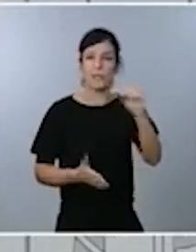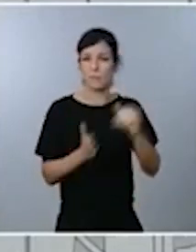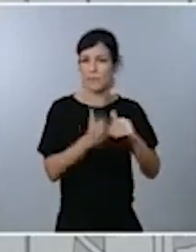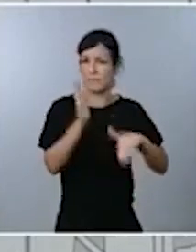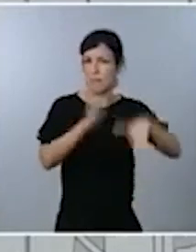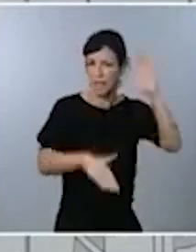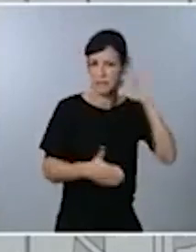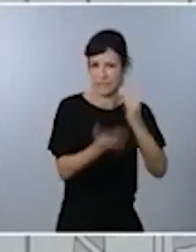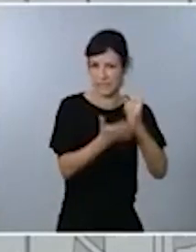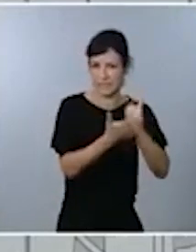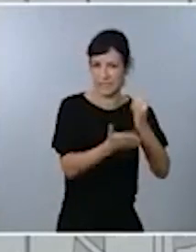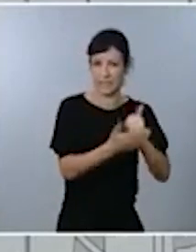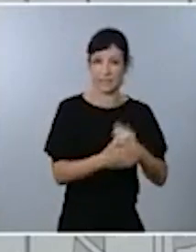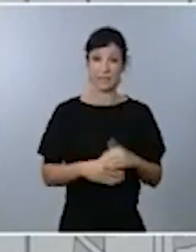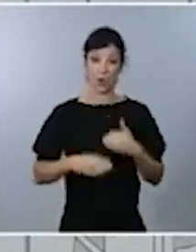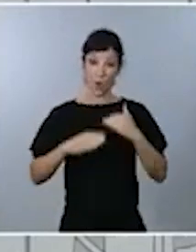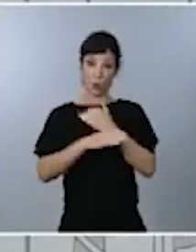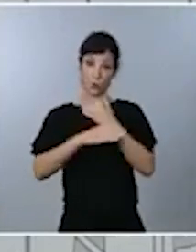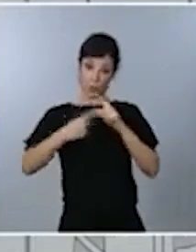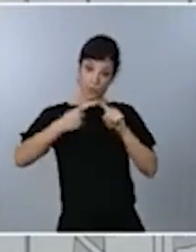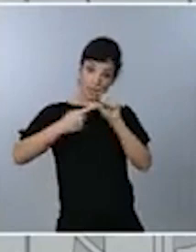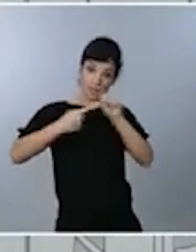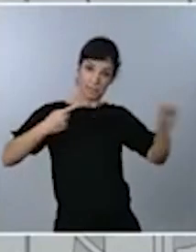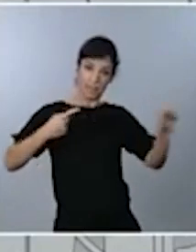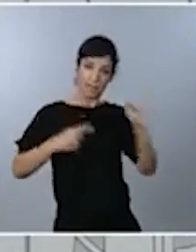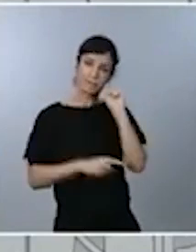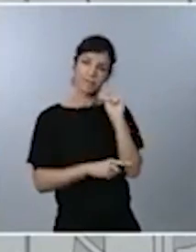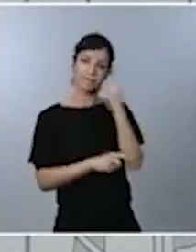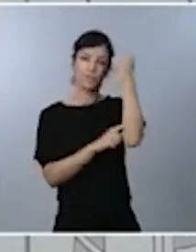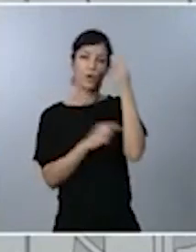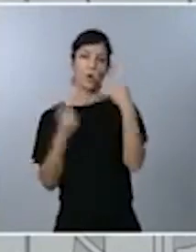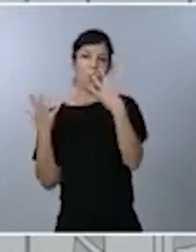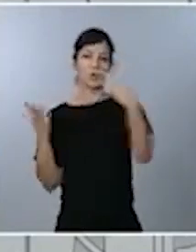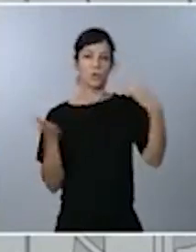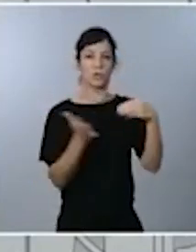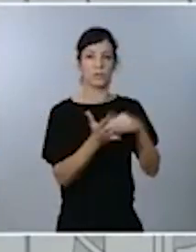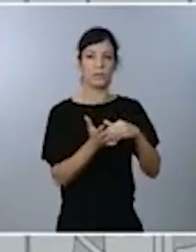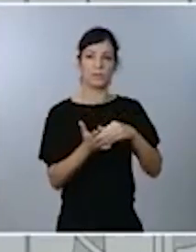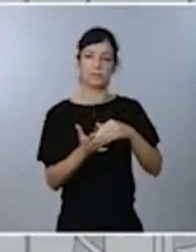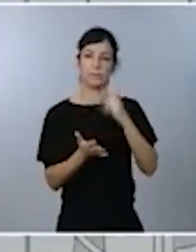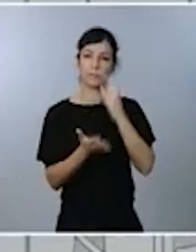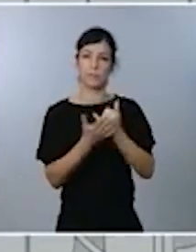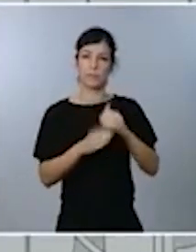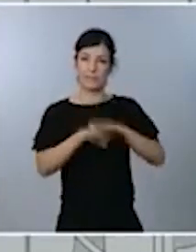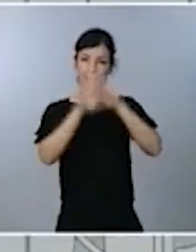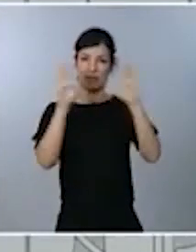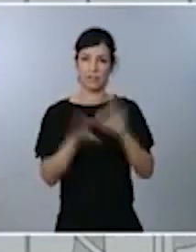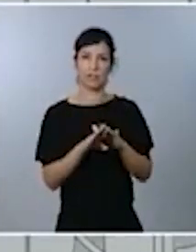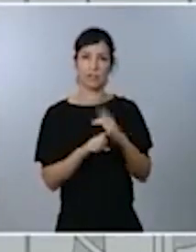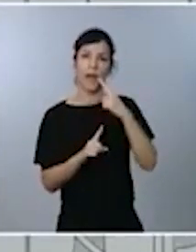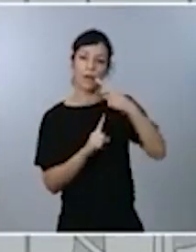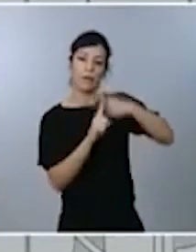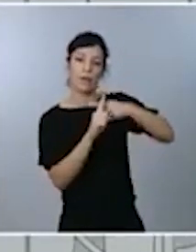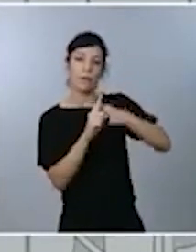alcanzamos un récord de más de 800.000 pruebas diagnósticas de infección activa.